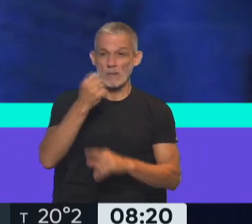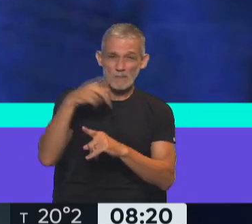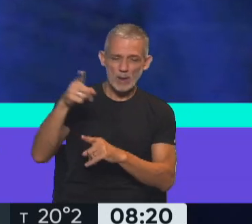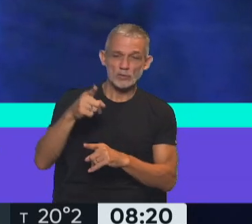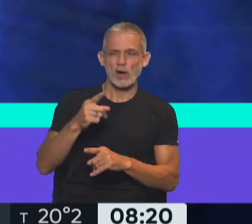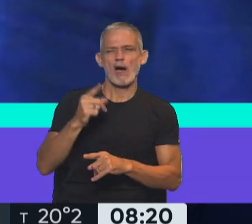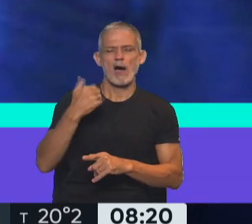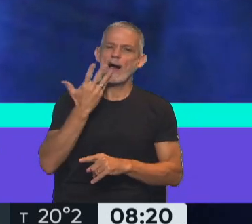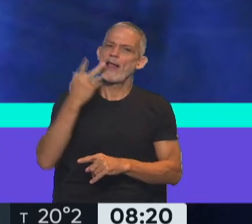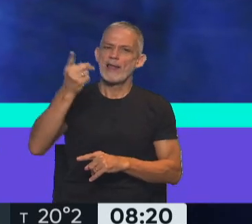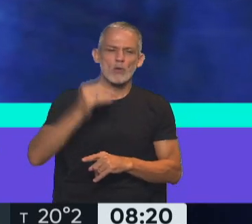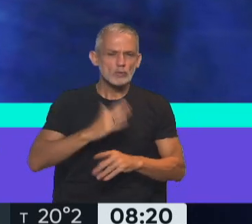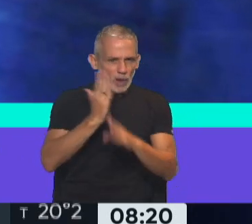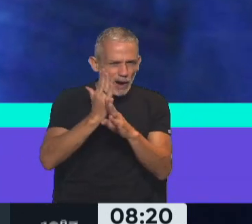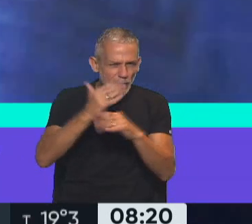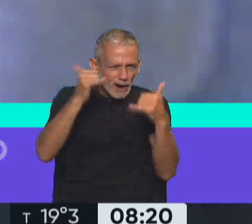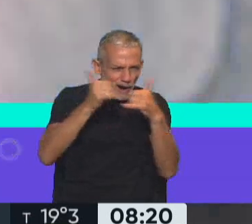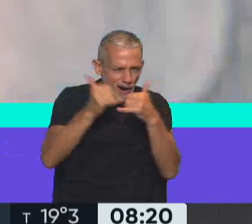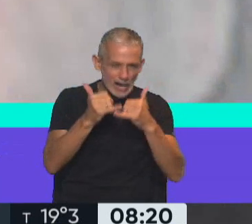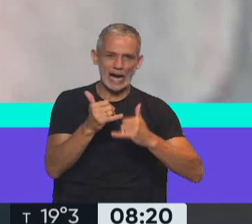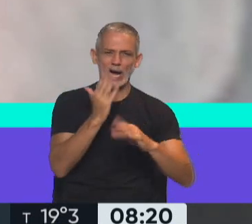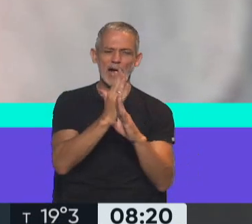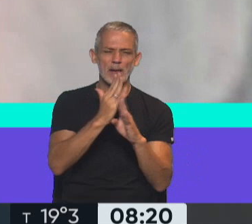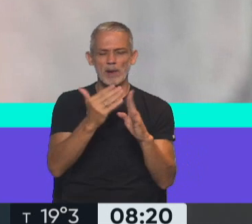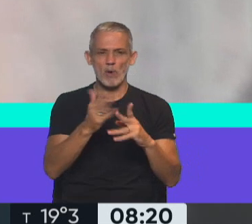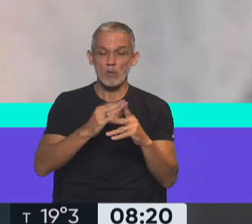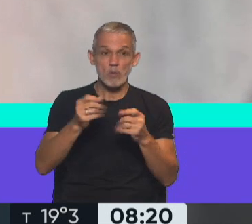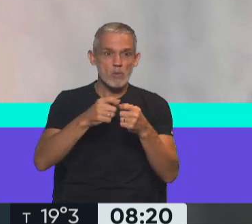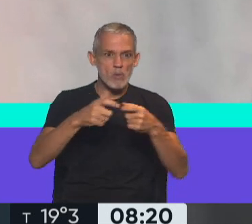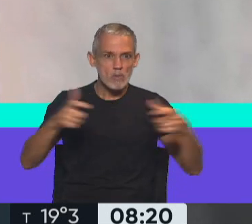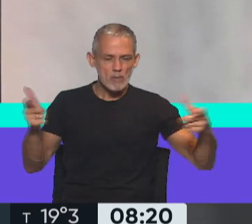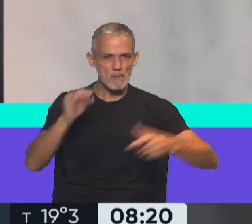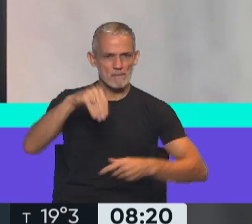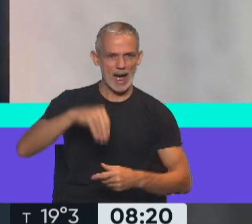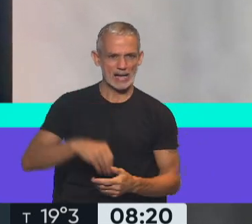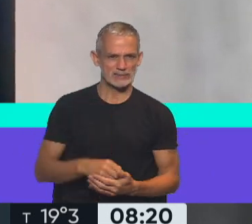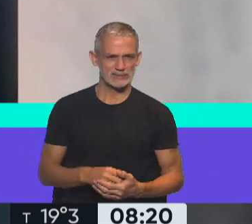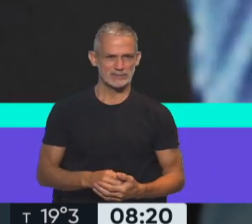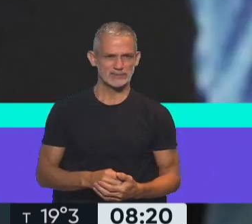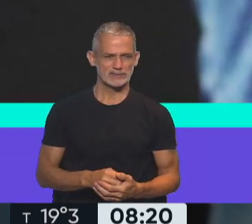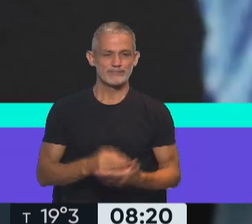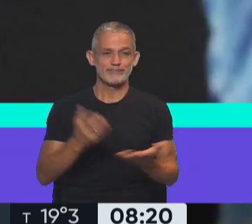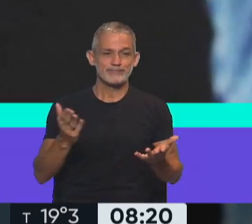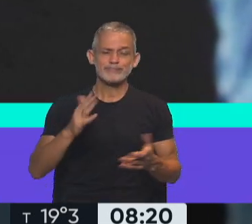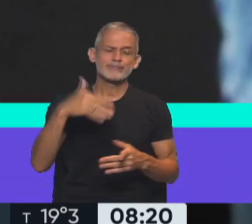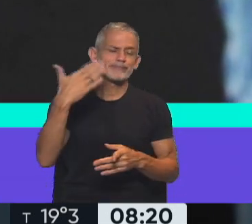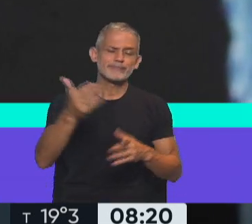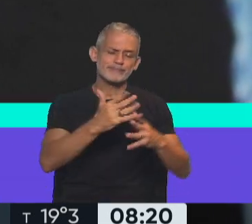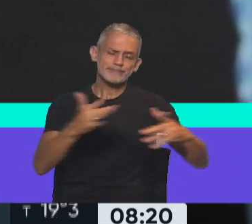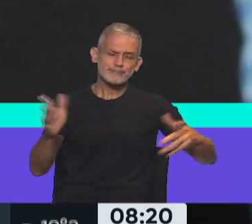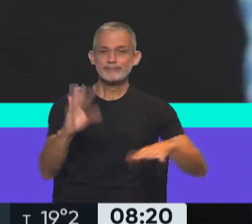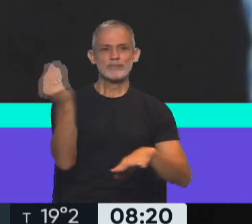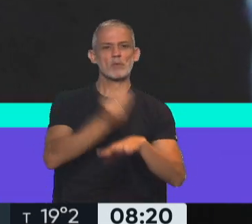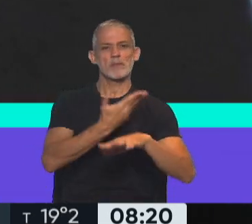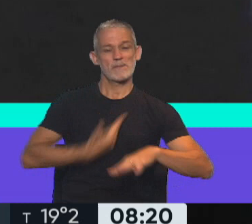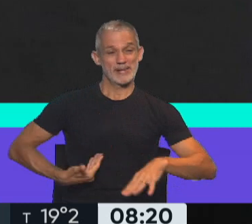enamora del juguete y hace como masivo el espionaje. Después, cuando se asume como